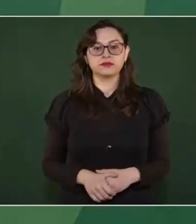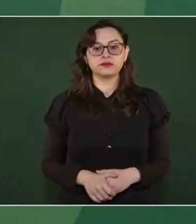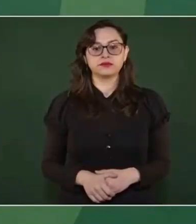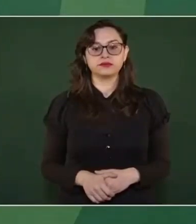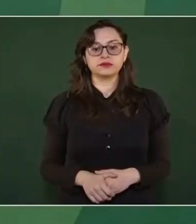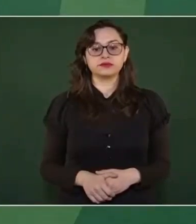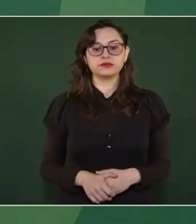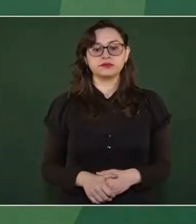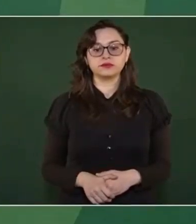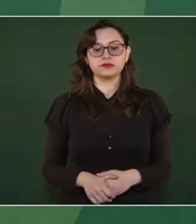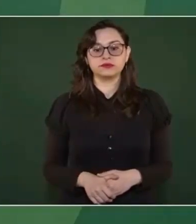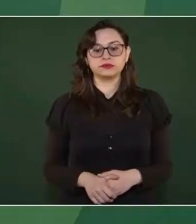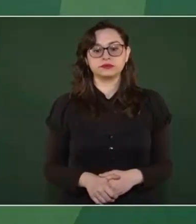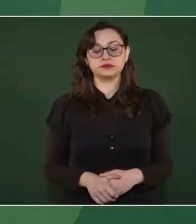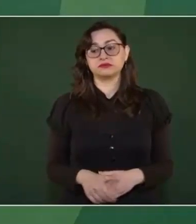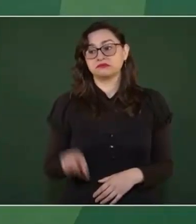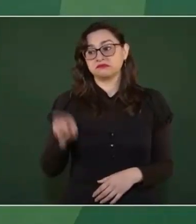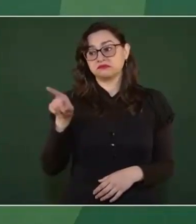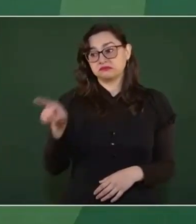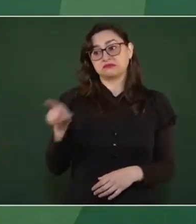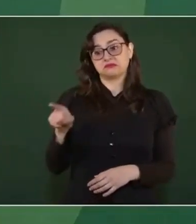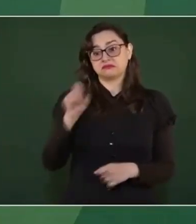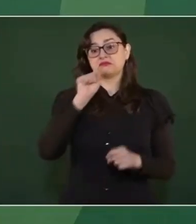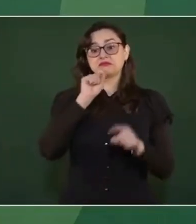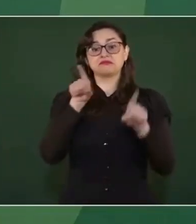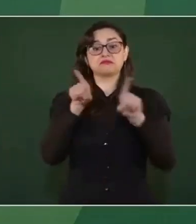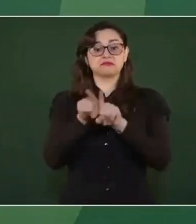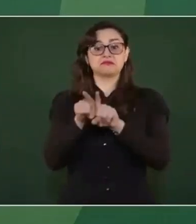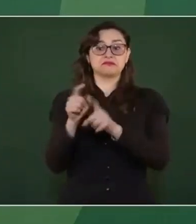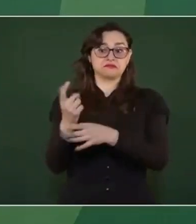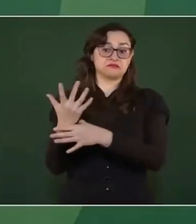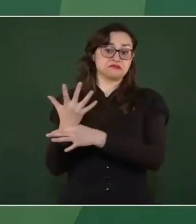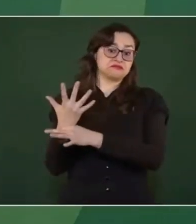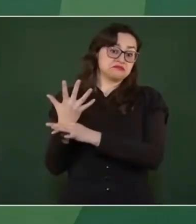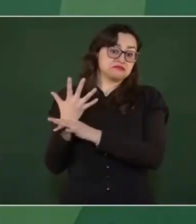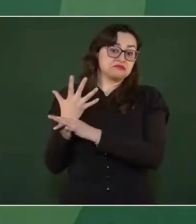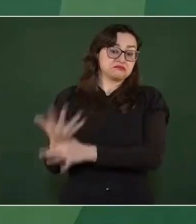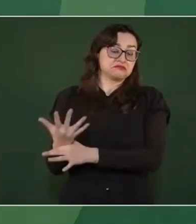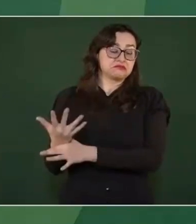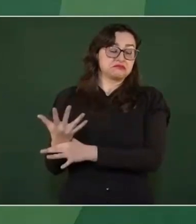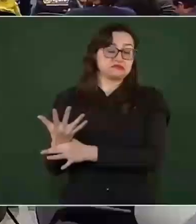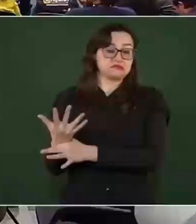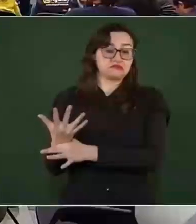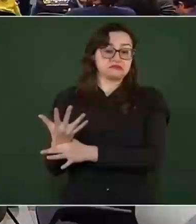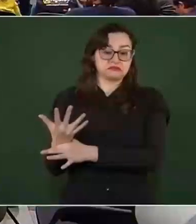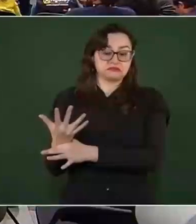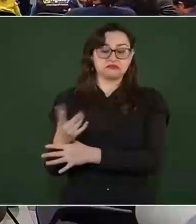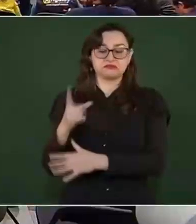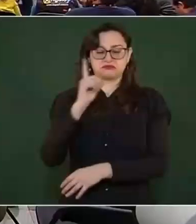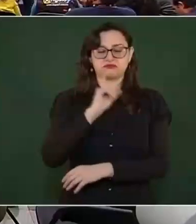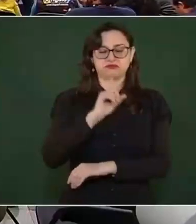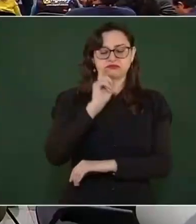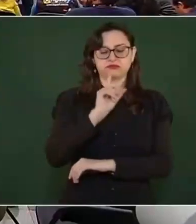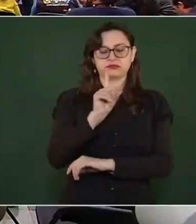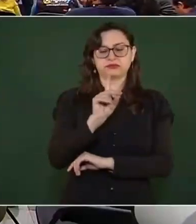manifiesto su frase, cuando le hace una entrevista a Denise Dresser,